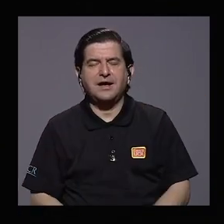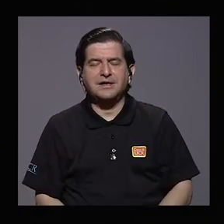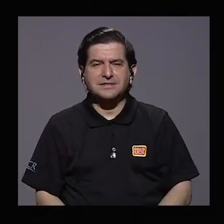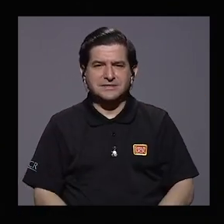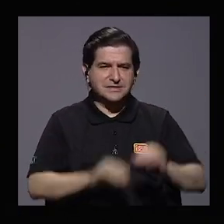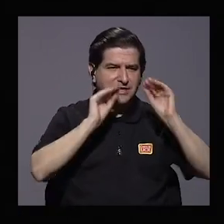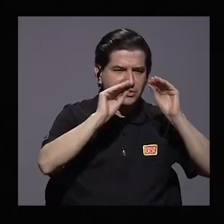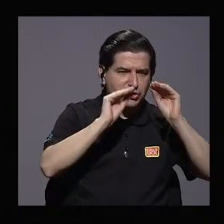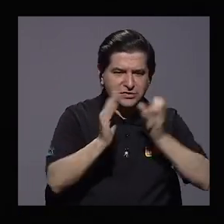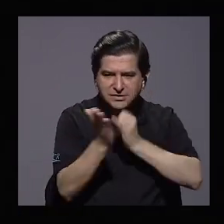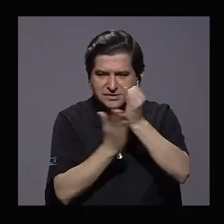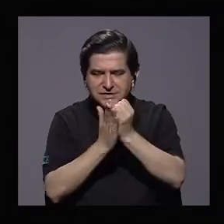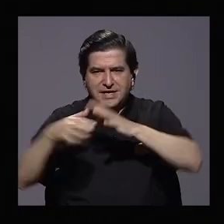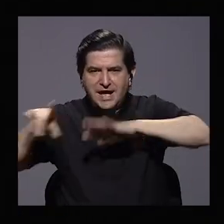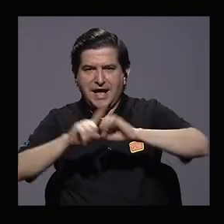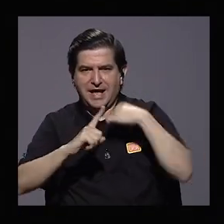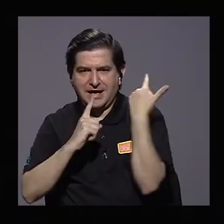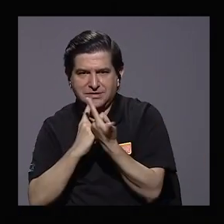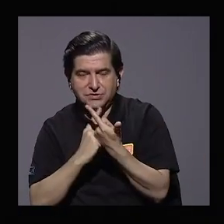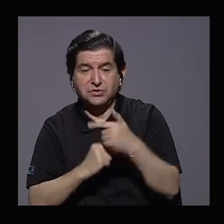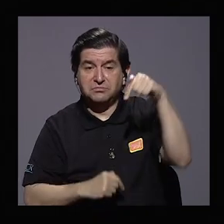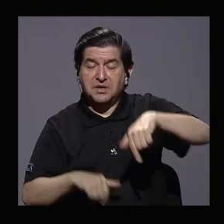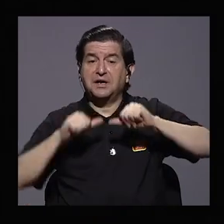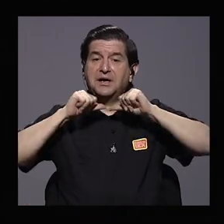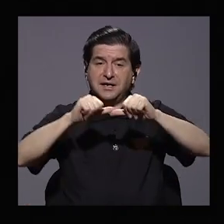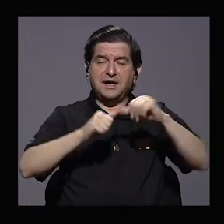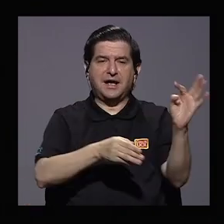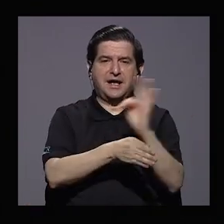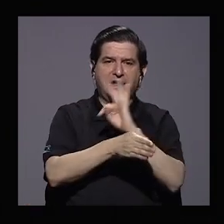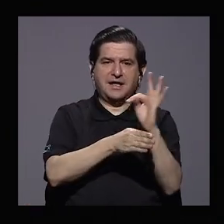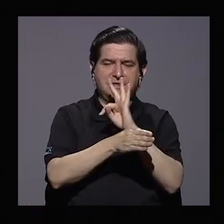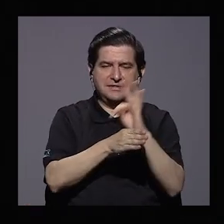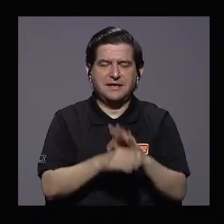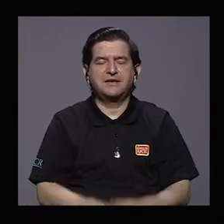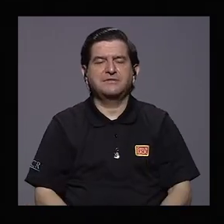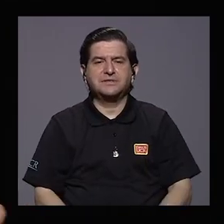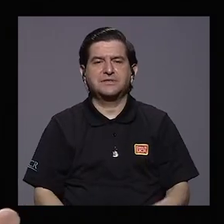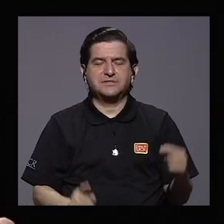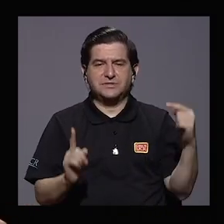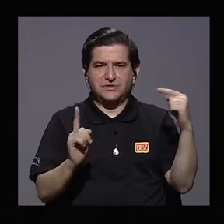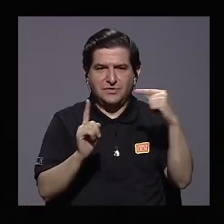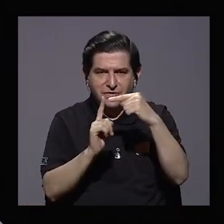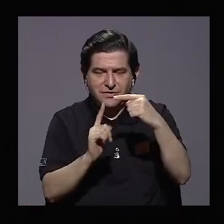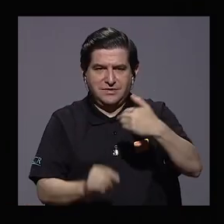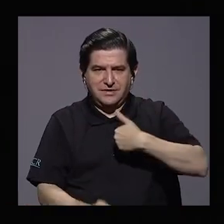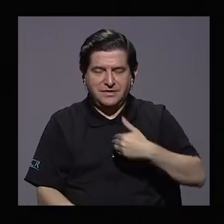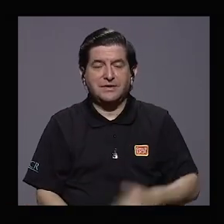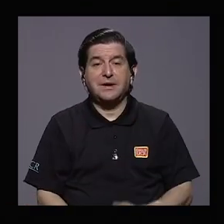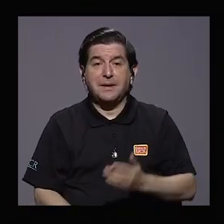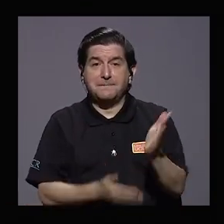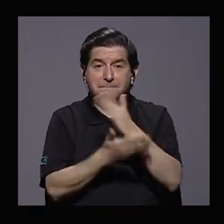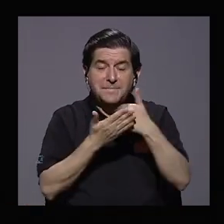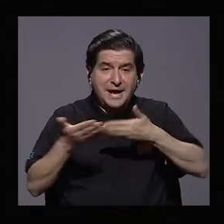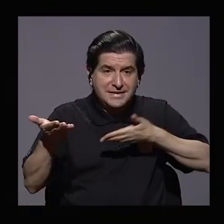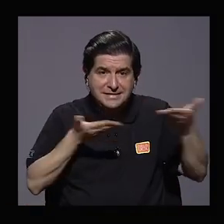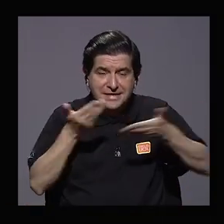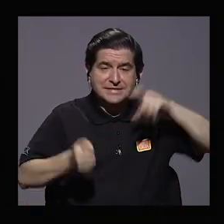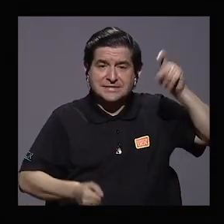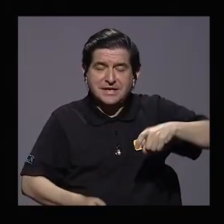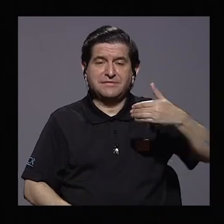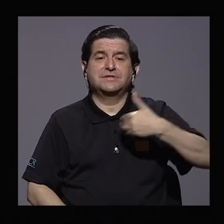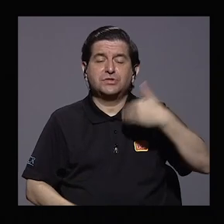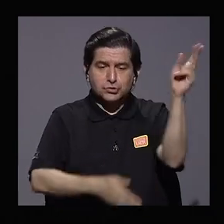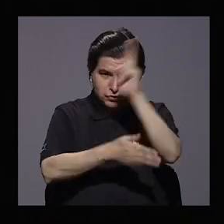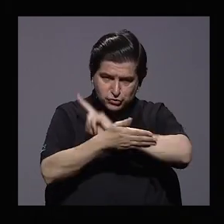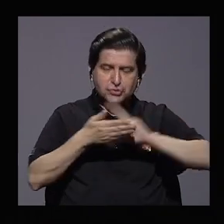acción social, pero nosotros acá estamos haciendo televisión porque es nuestro deber y somos parte de los servicios esenciales que